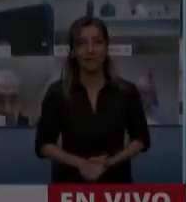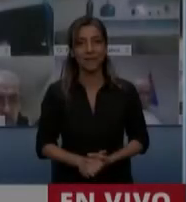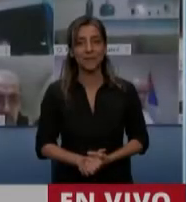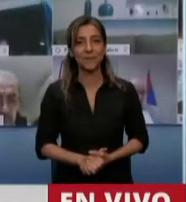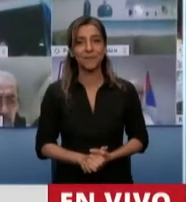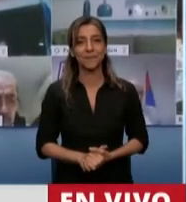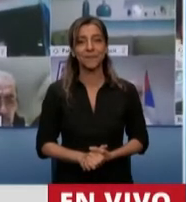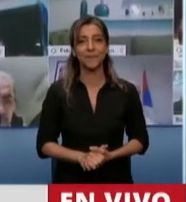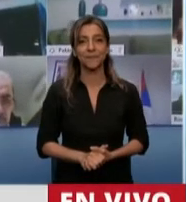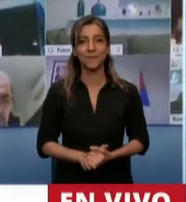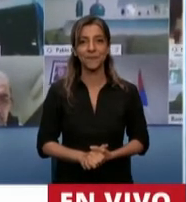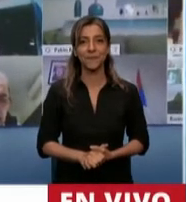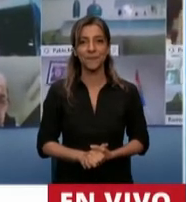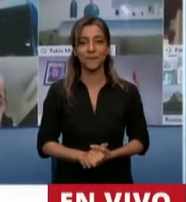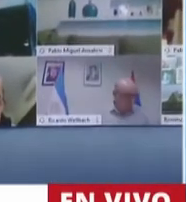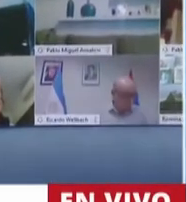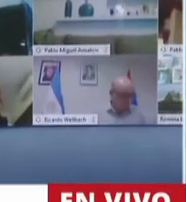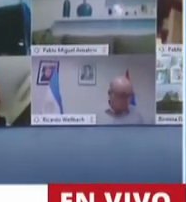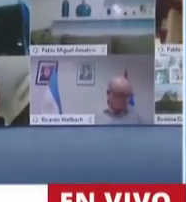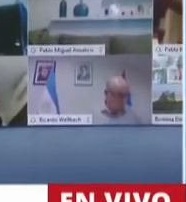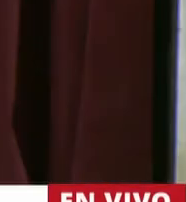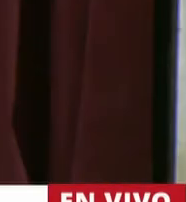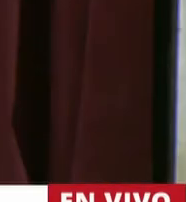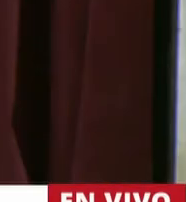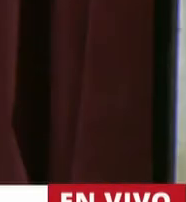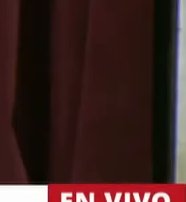En el uso de la palabra, la diputada Susana Landrycini.